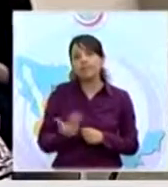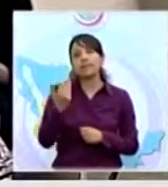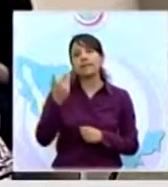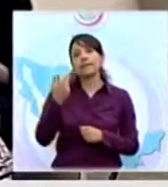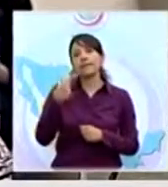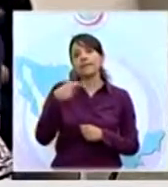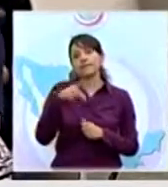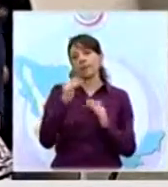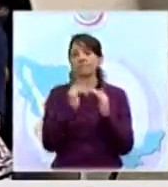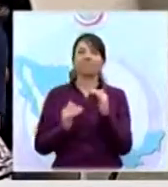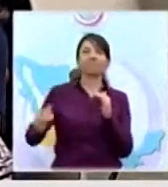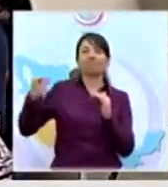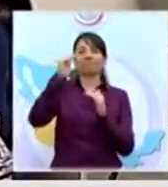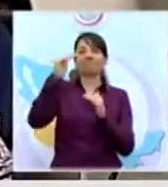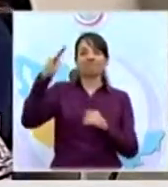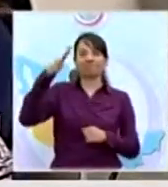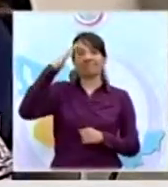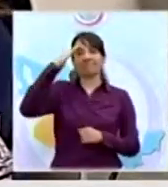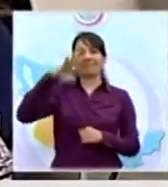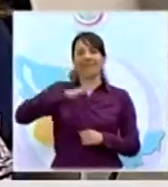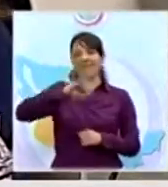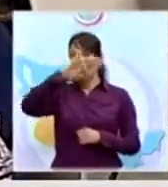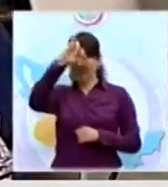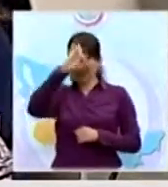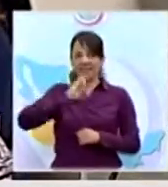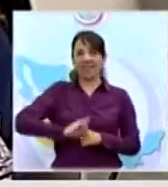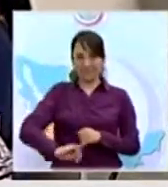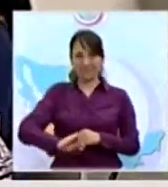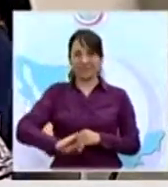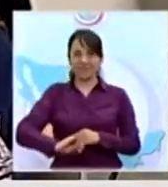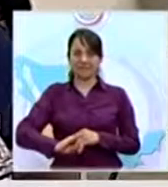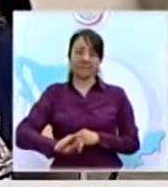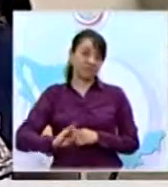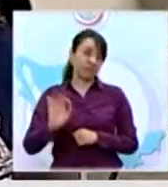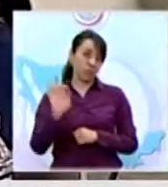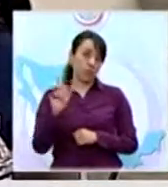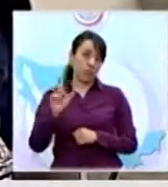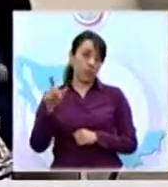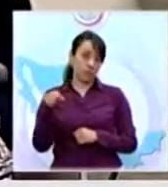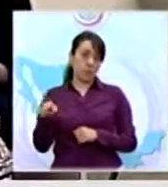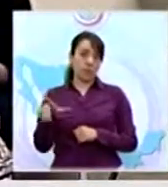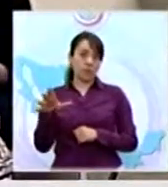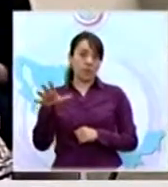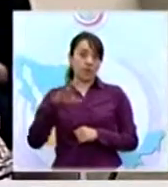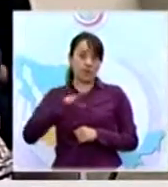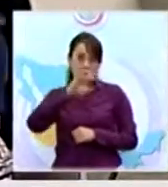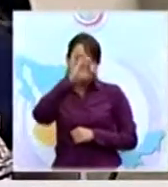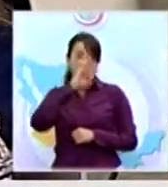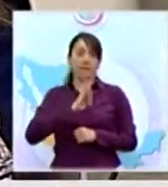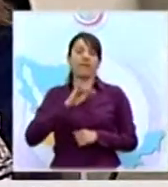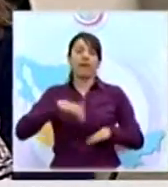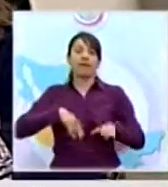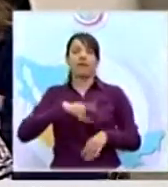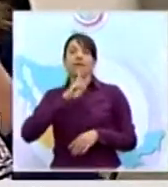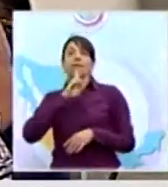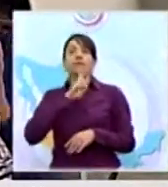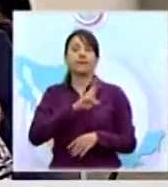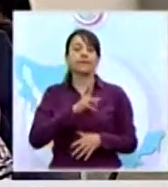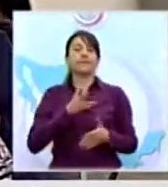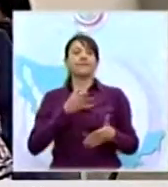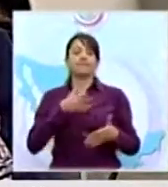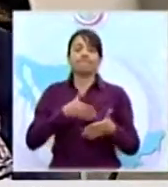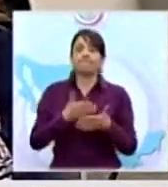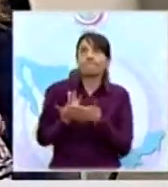jefe y al tener un jefe siempre se limita al dar un resultado. En este momento lo que